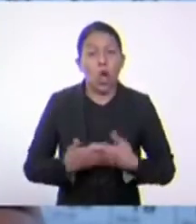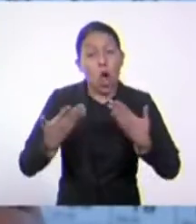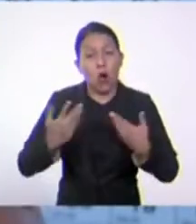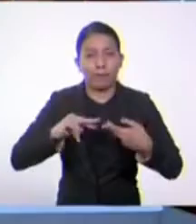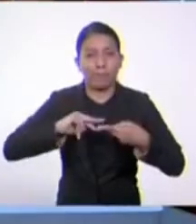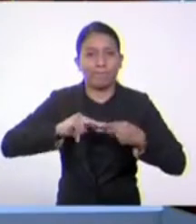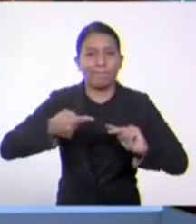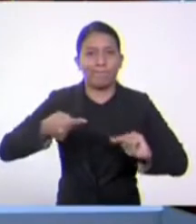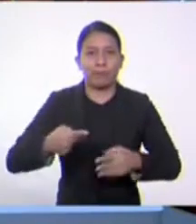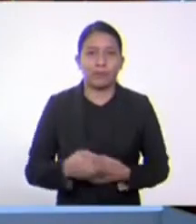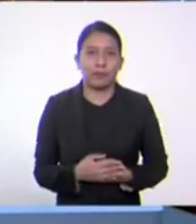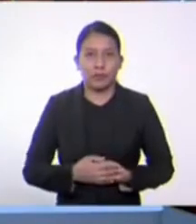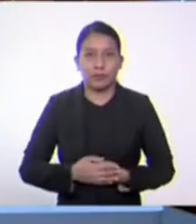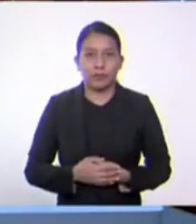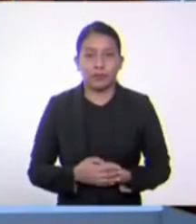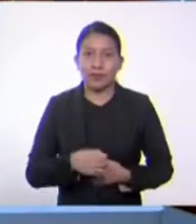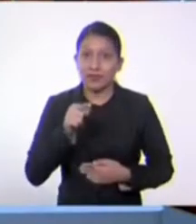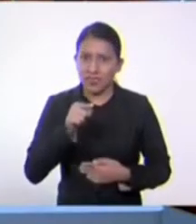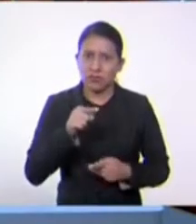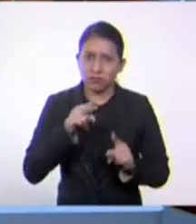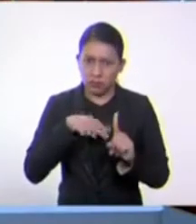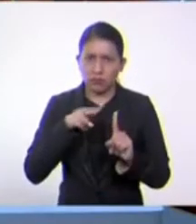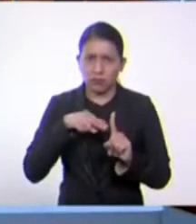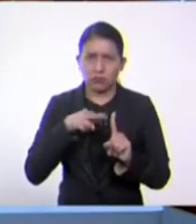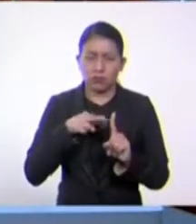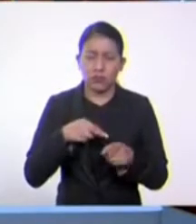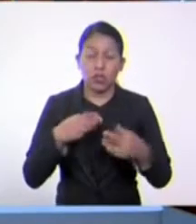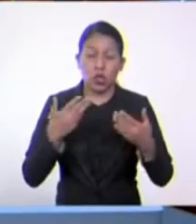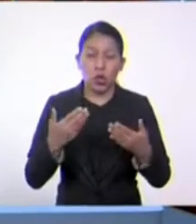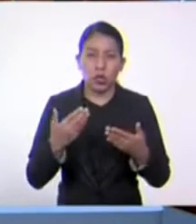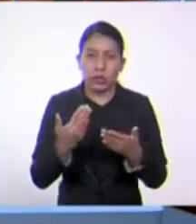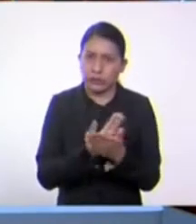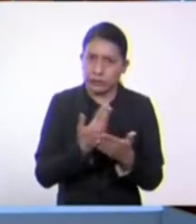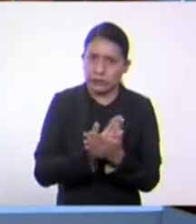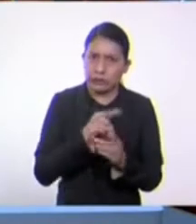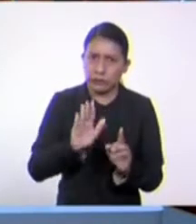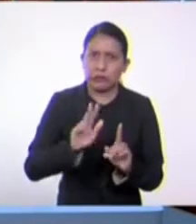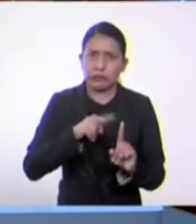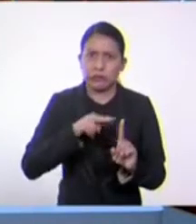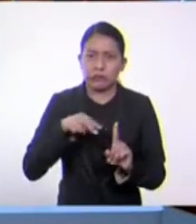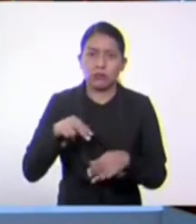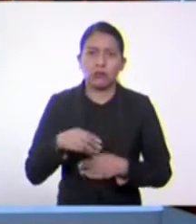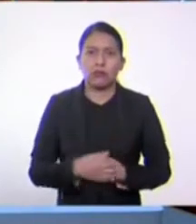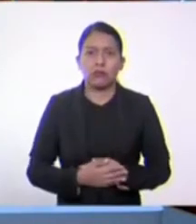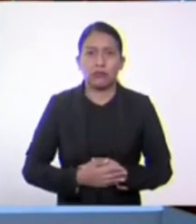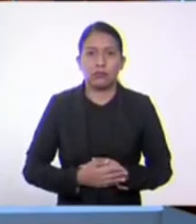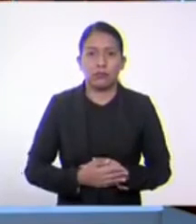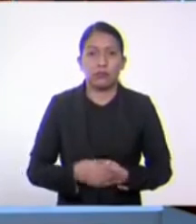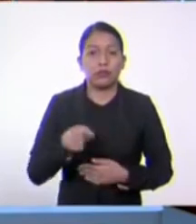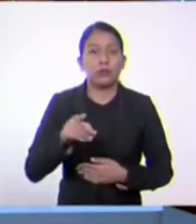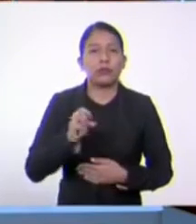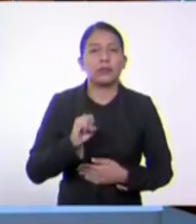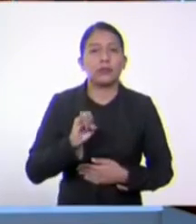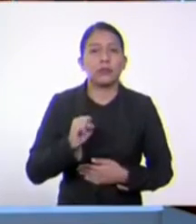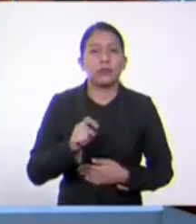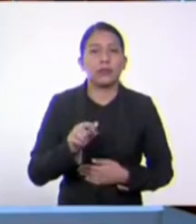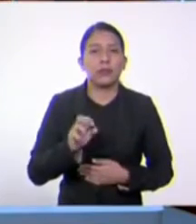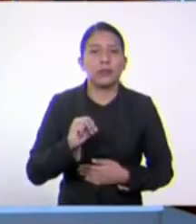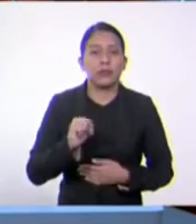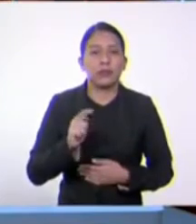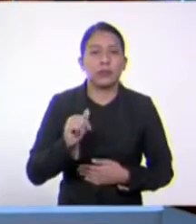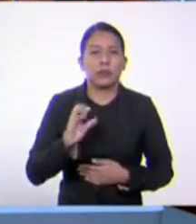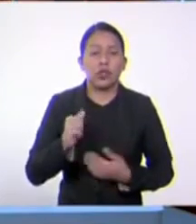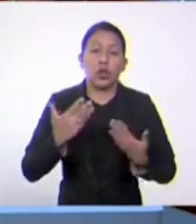De estas características o del estudio de estas características se vale la sistemática y la